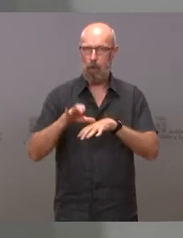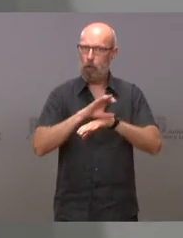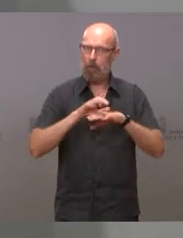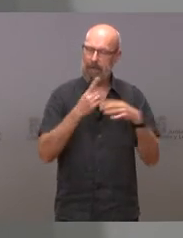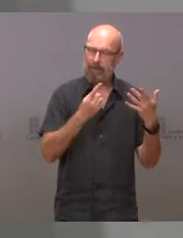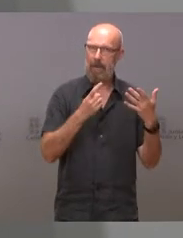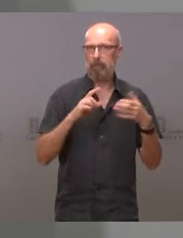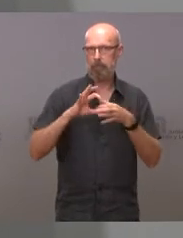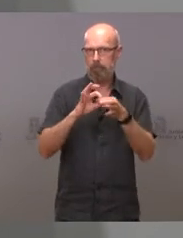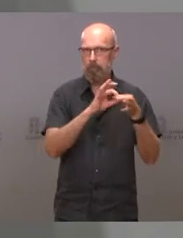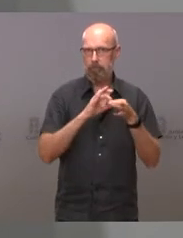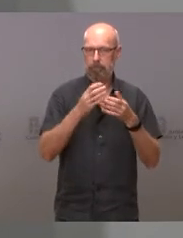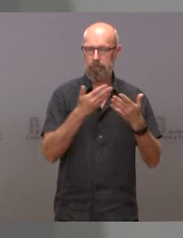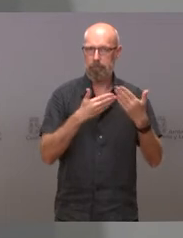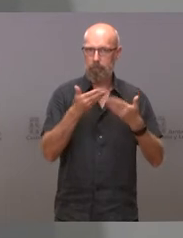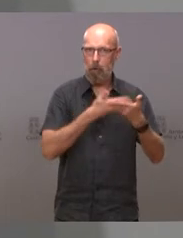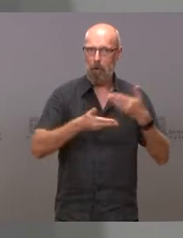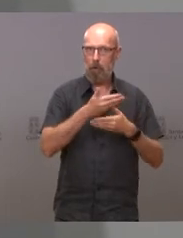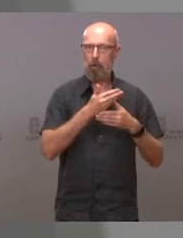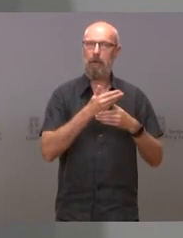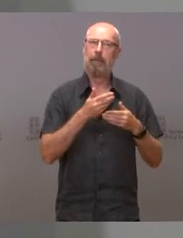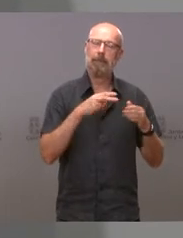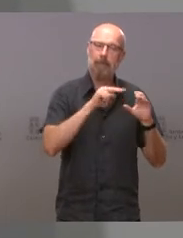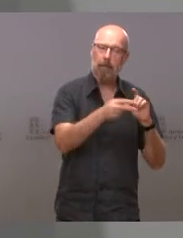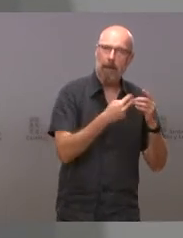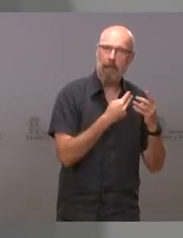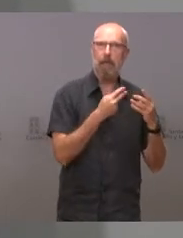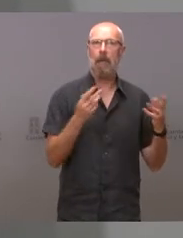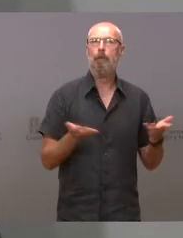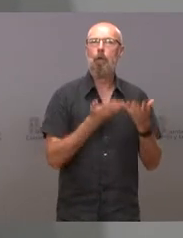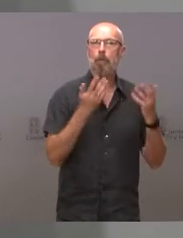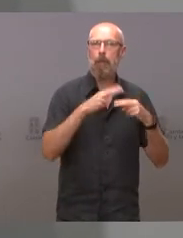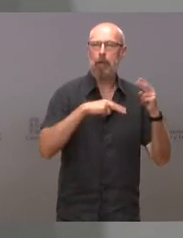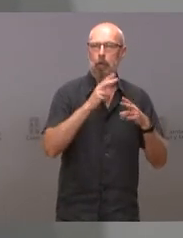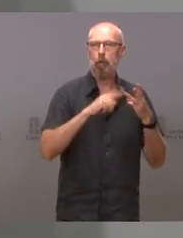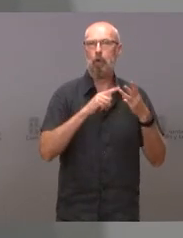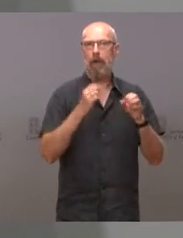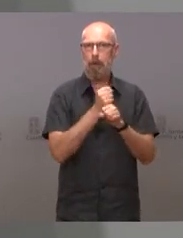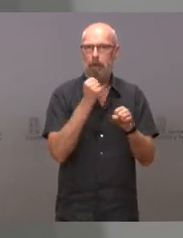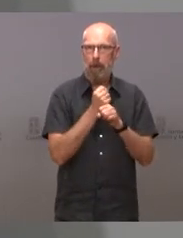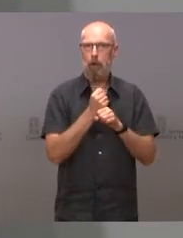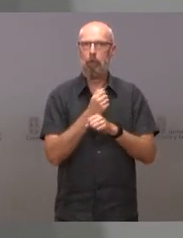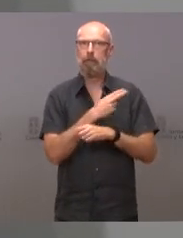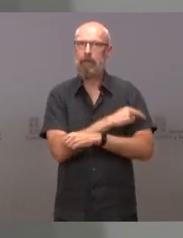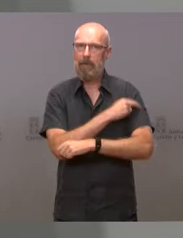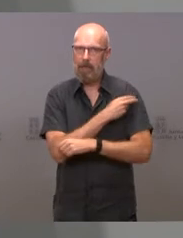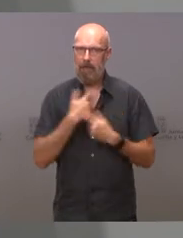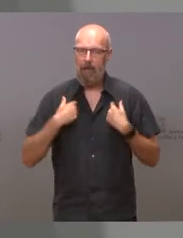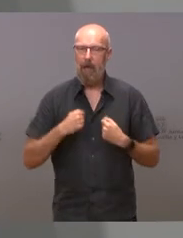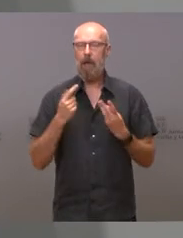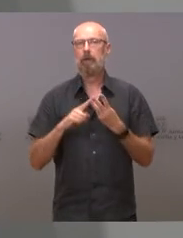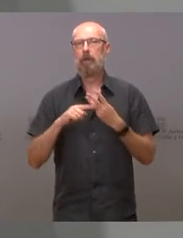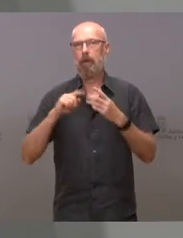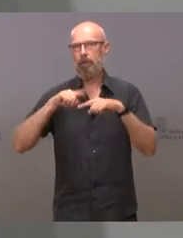por transparencia, por fomento, por empleo, por sanidad, por cultura y, naturalmente, por